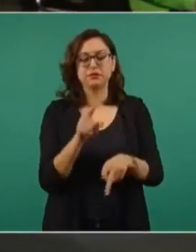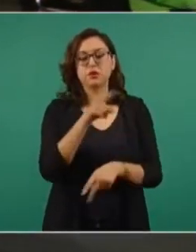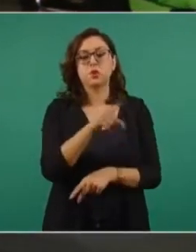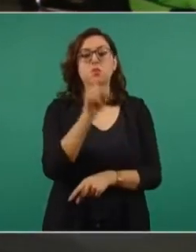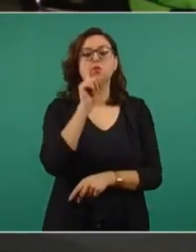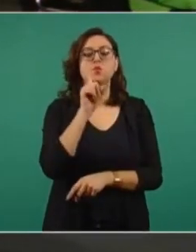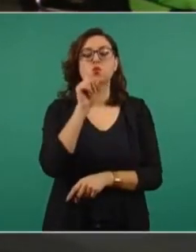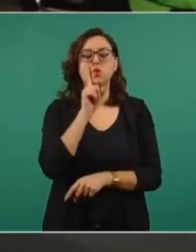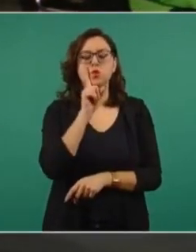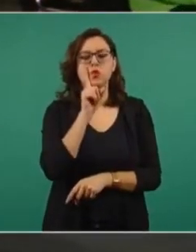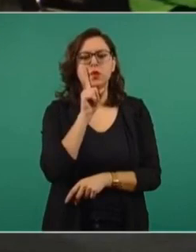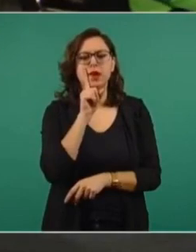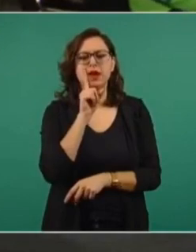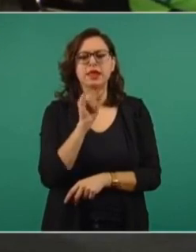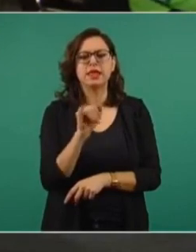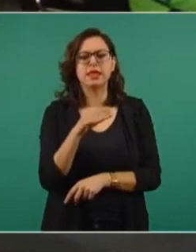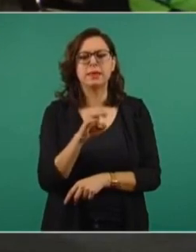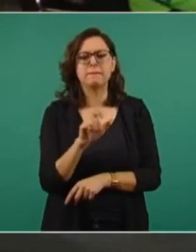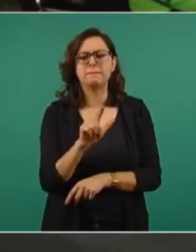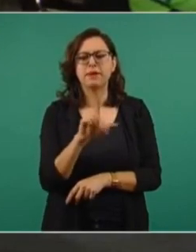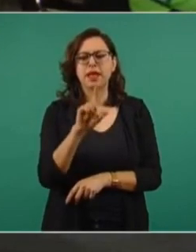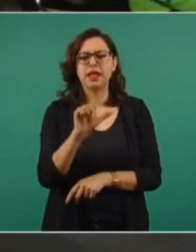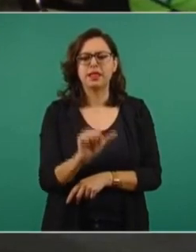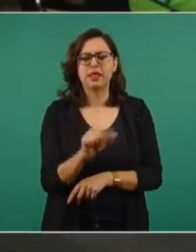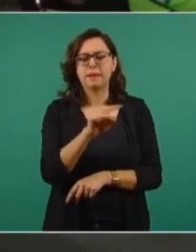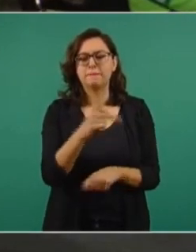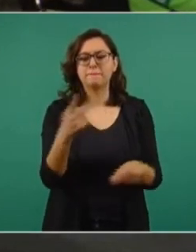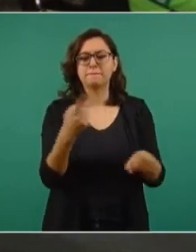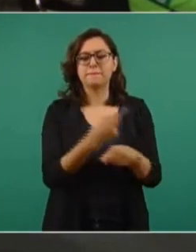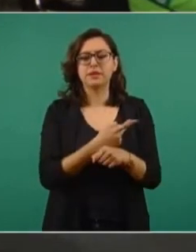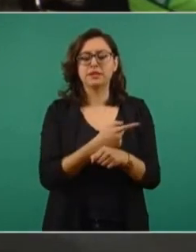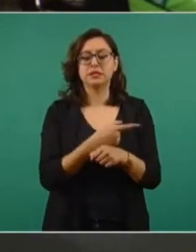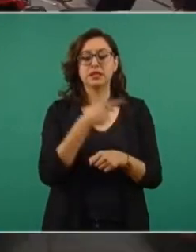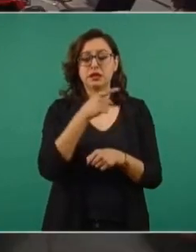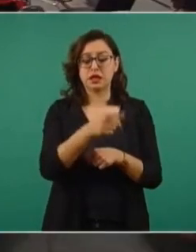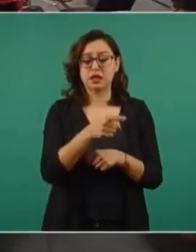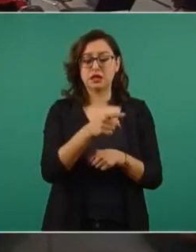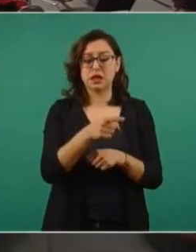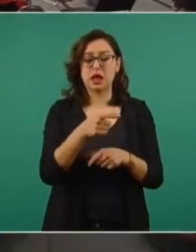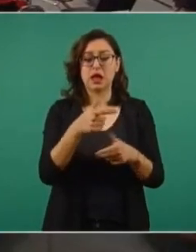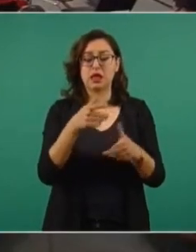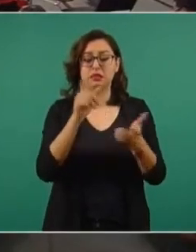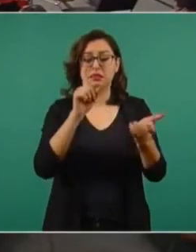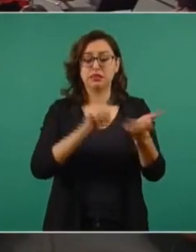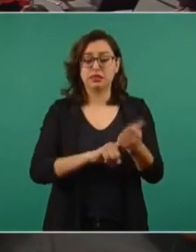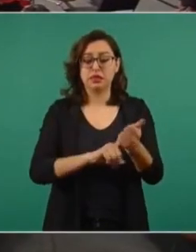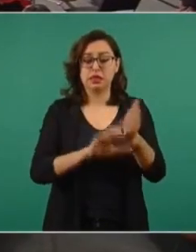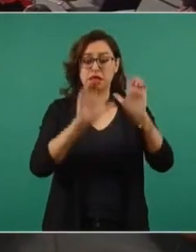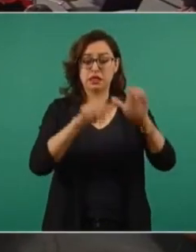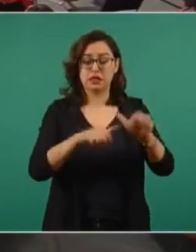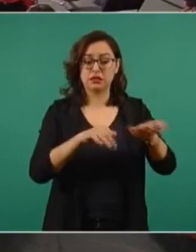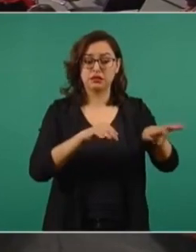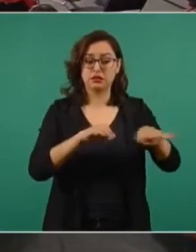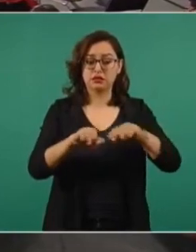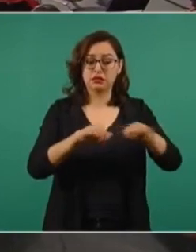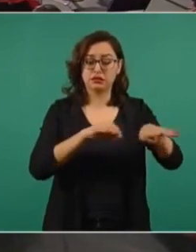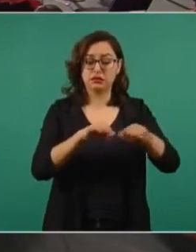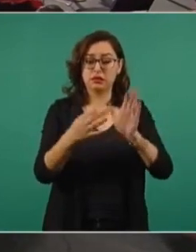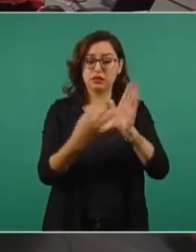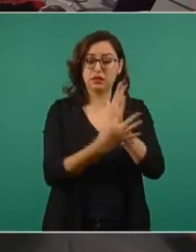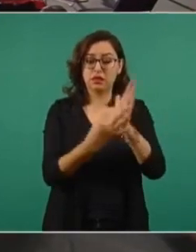Jiménez. Ella es una trabajadora despedida desde hace siete años de la empresa de la metalúrgica